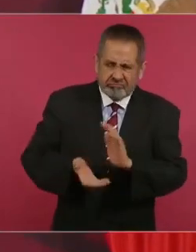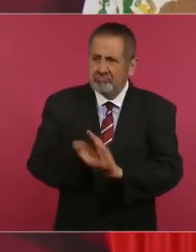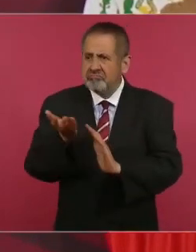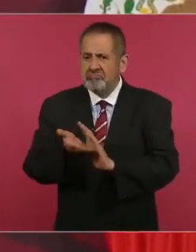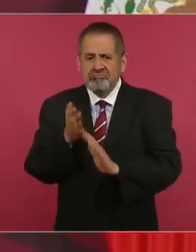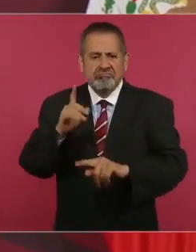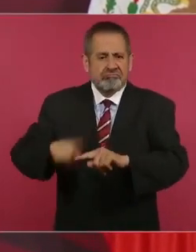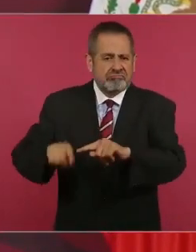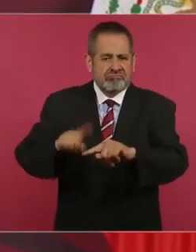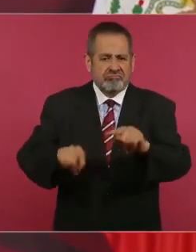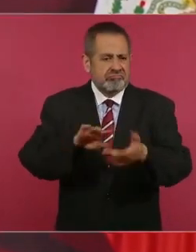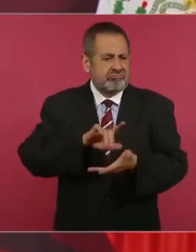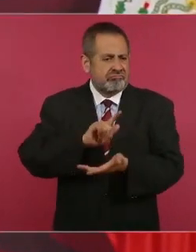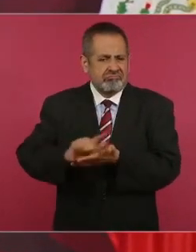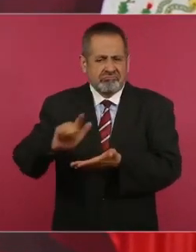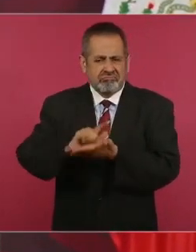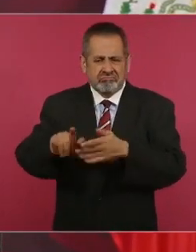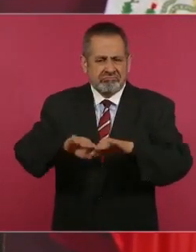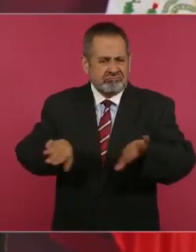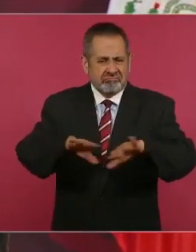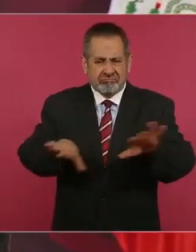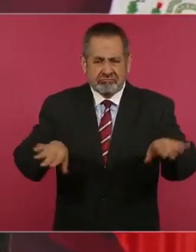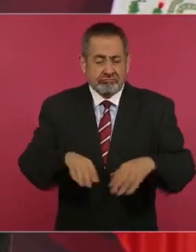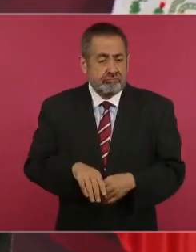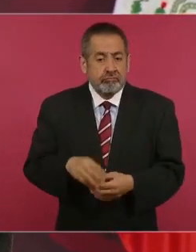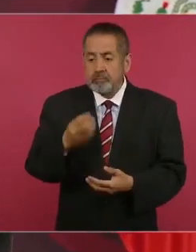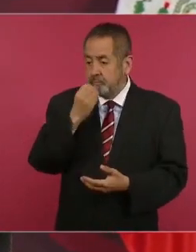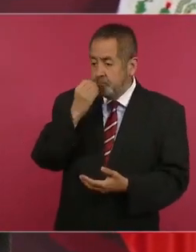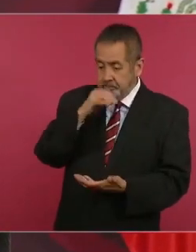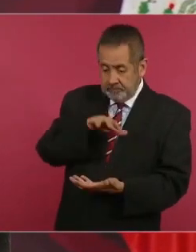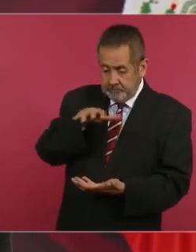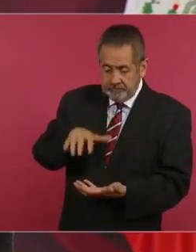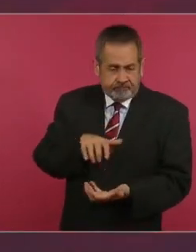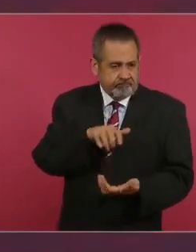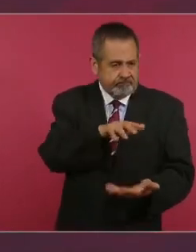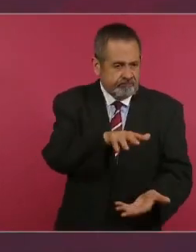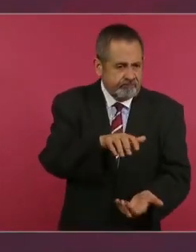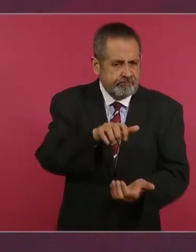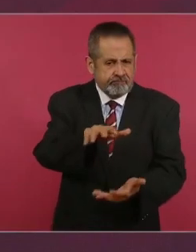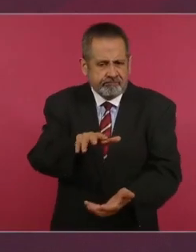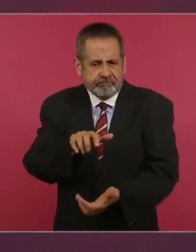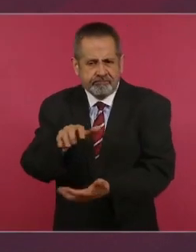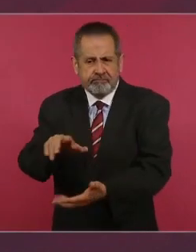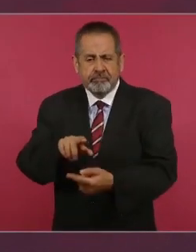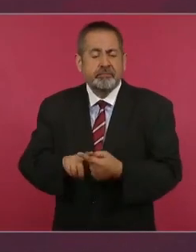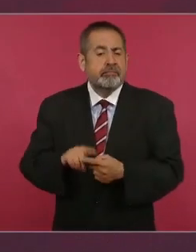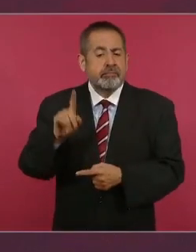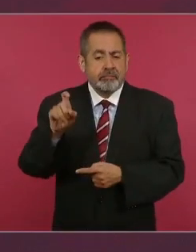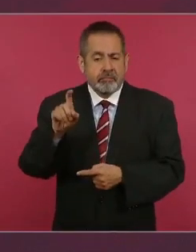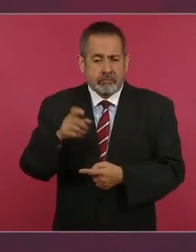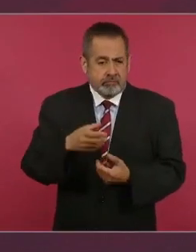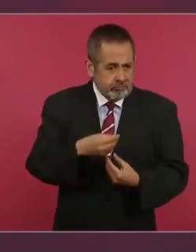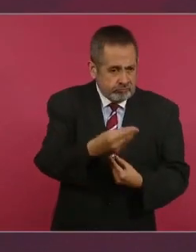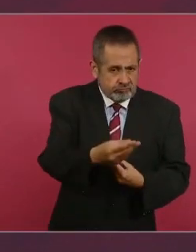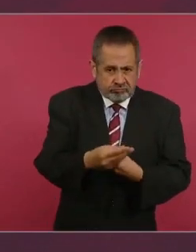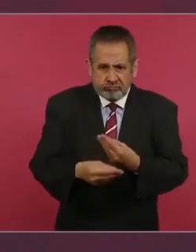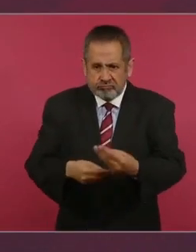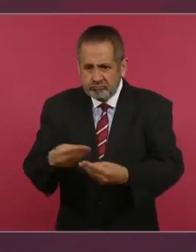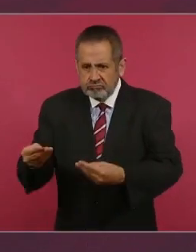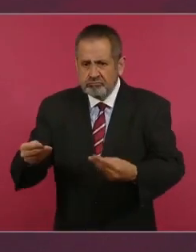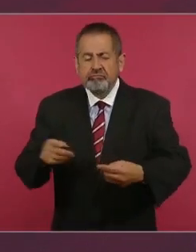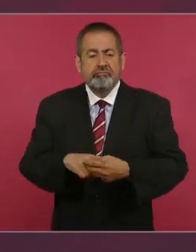abasto de despensas, de agua, atención médica,